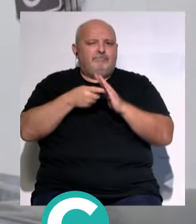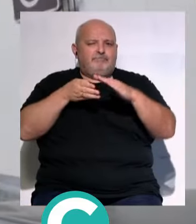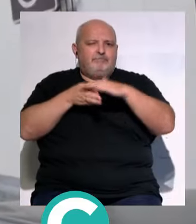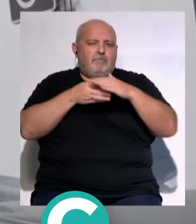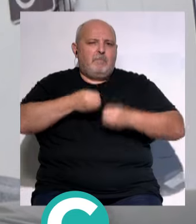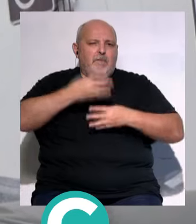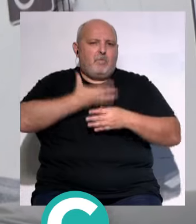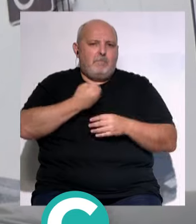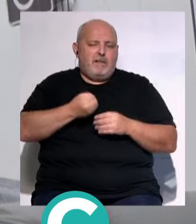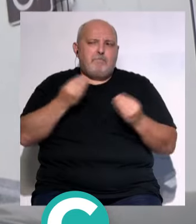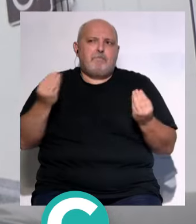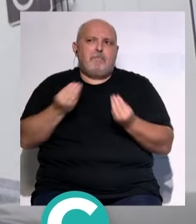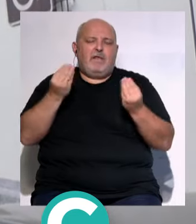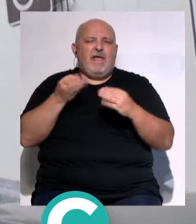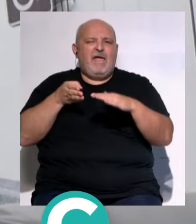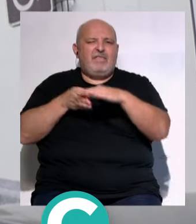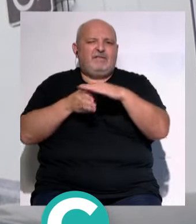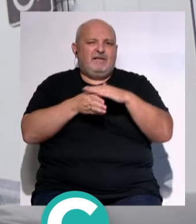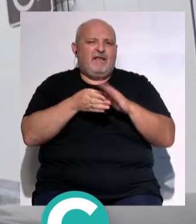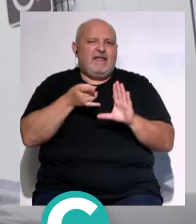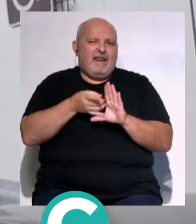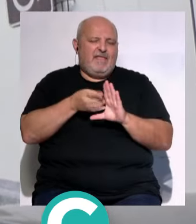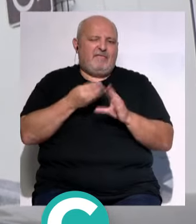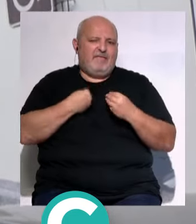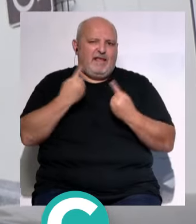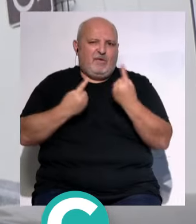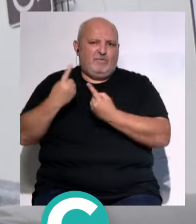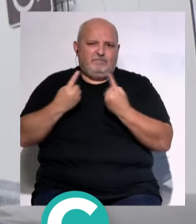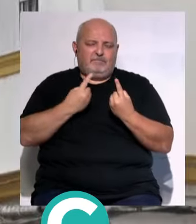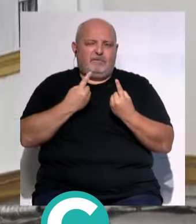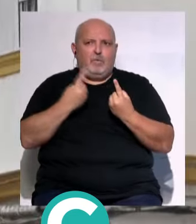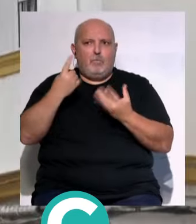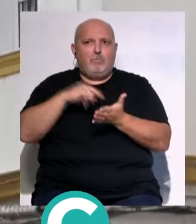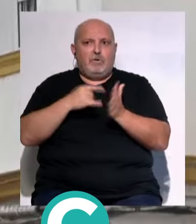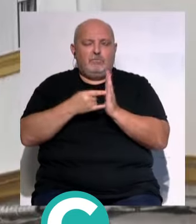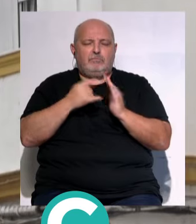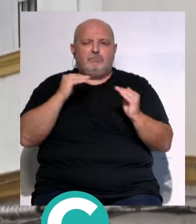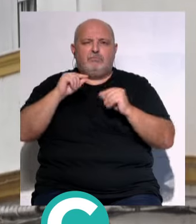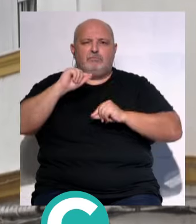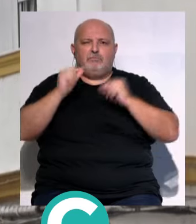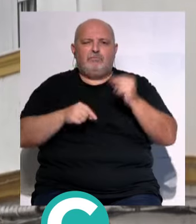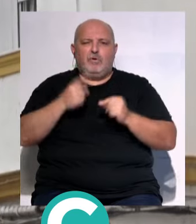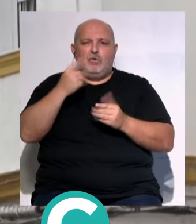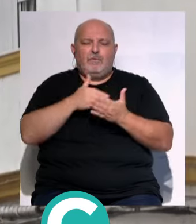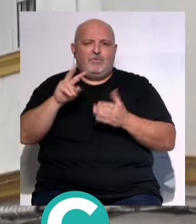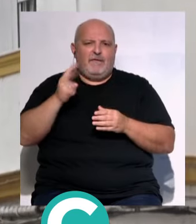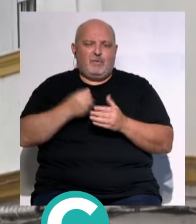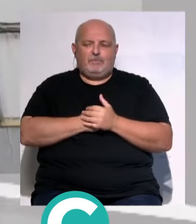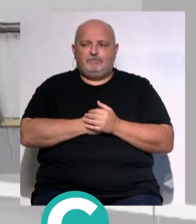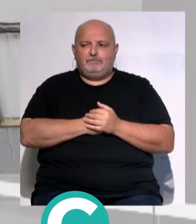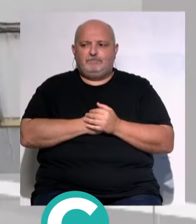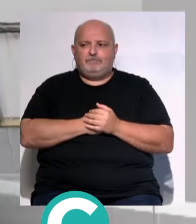viviendas municipales... ...que mejorará la accesibilidad... ...y calidad de vida de los inquilinos... ...un proyecto que tiene un presupuesto... ...y millón de euros.